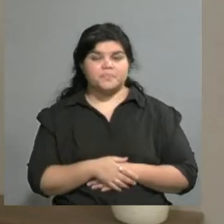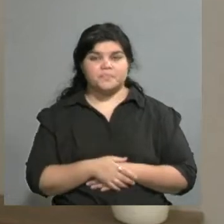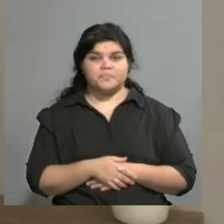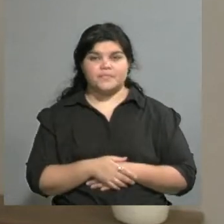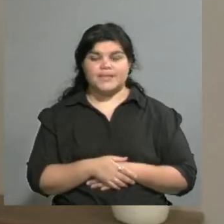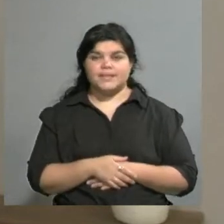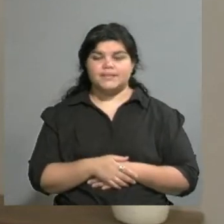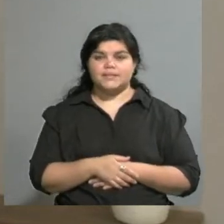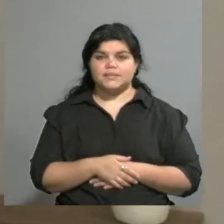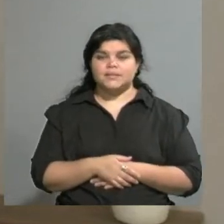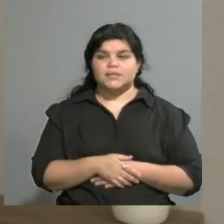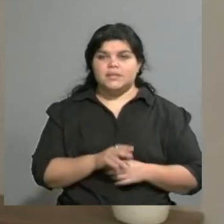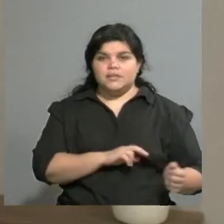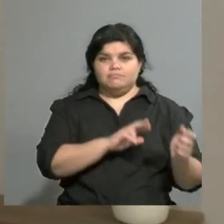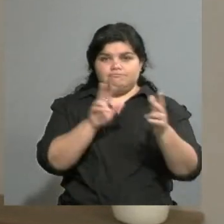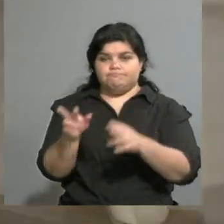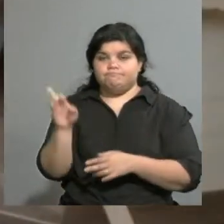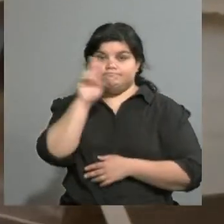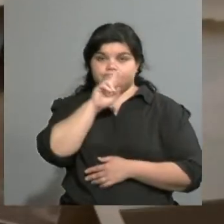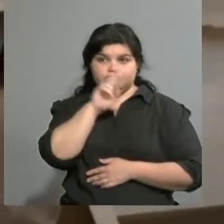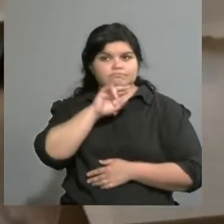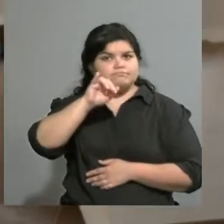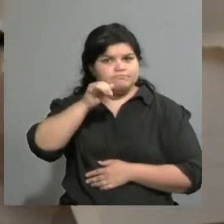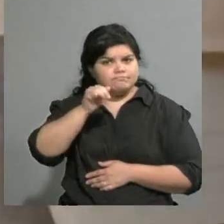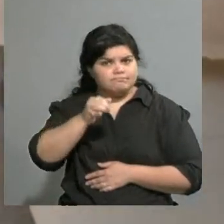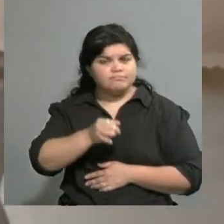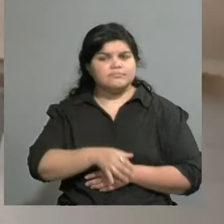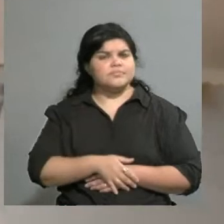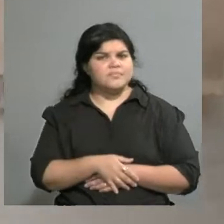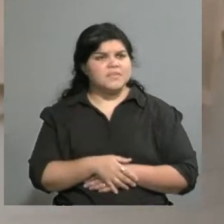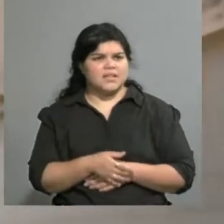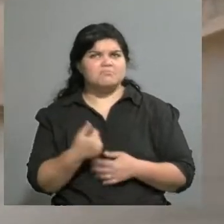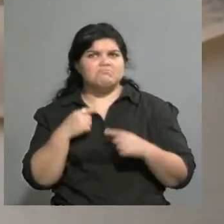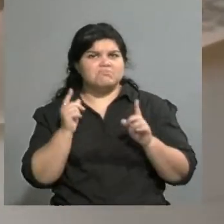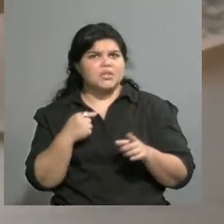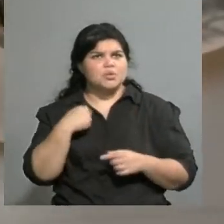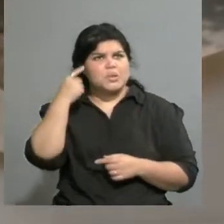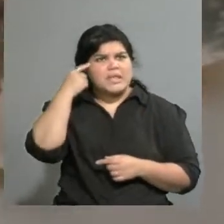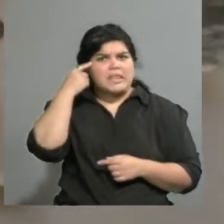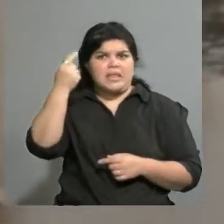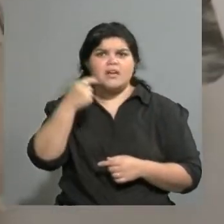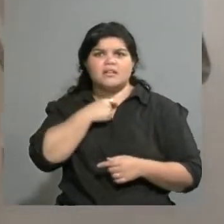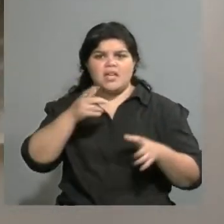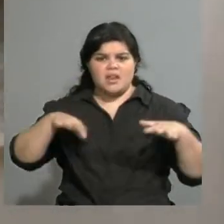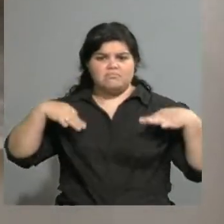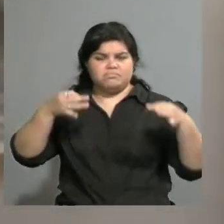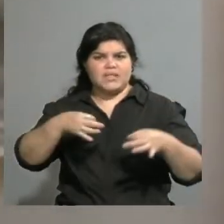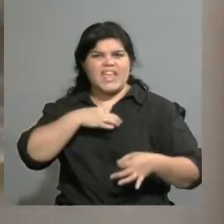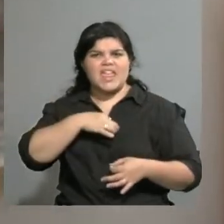Sí, tal cual. Es un poco la idea, pero creo que a la vez no. Porque